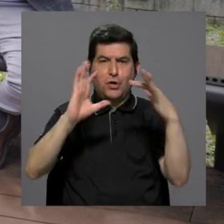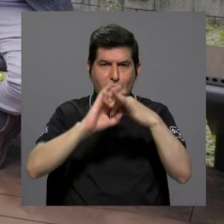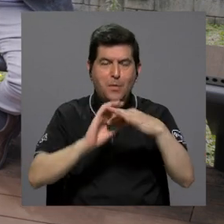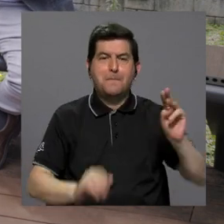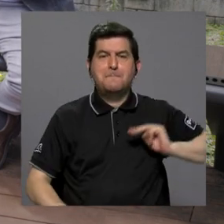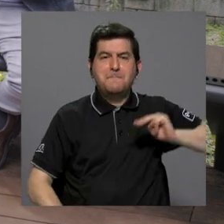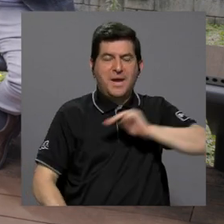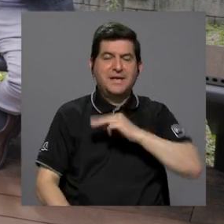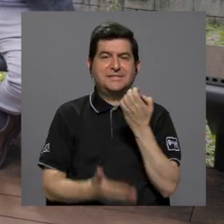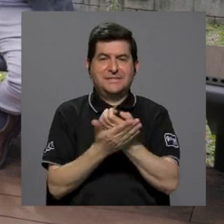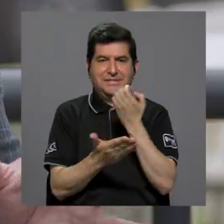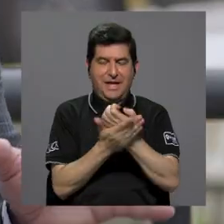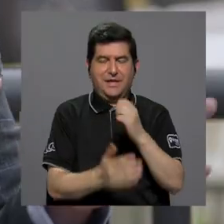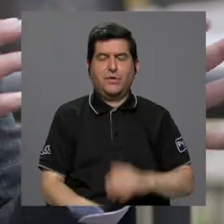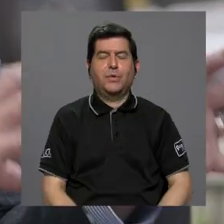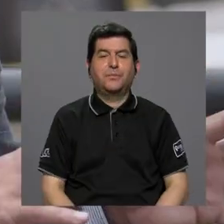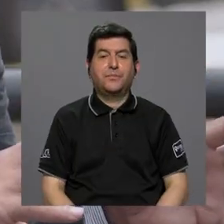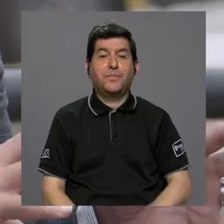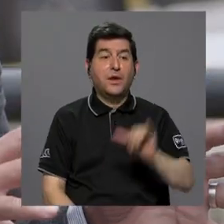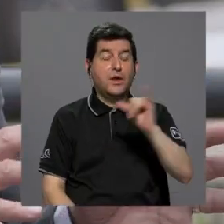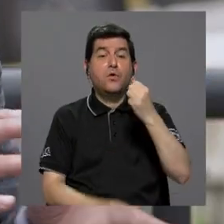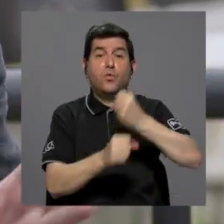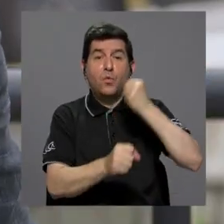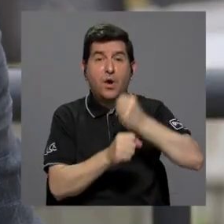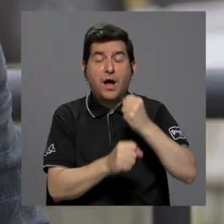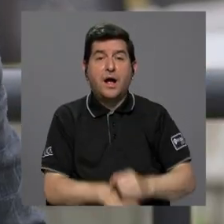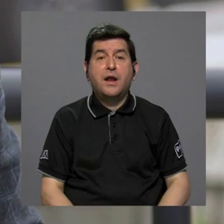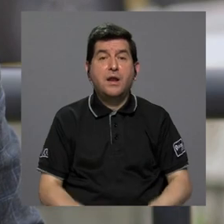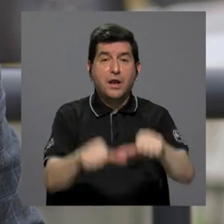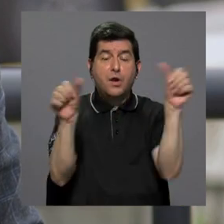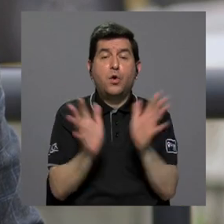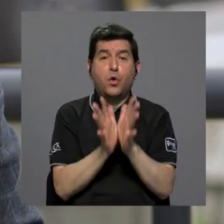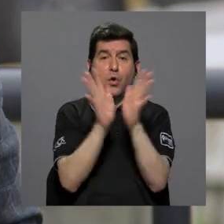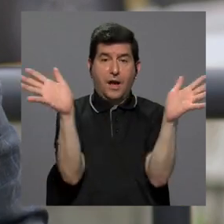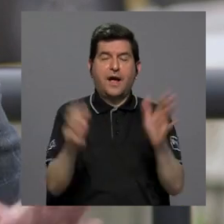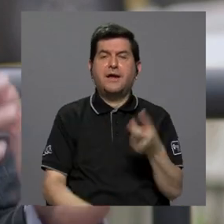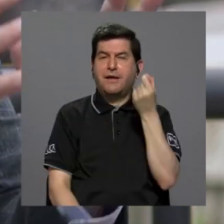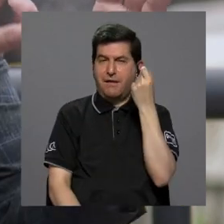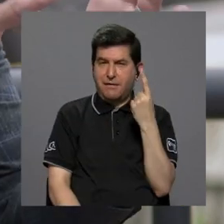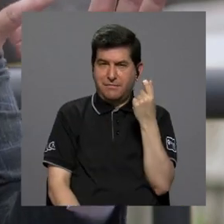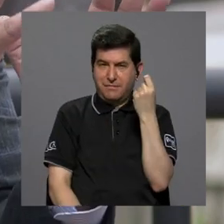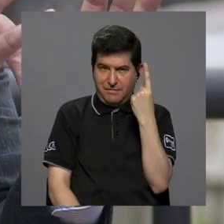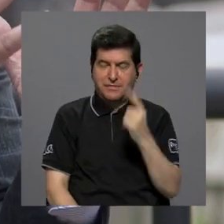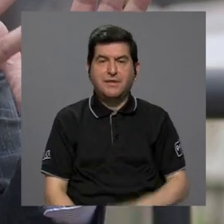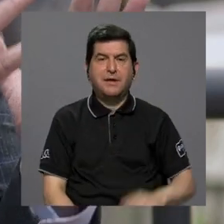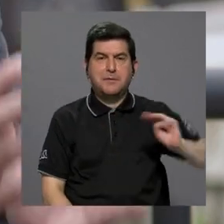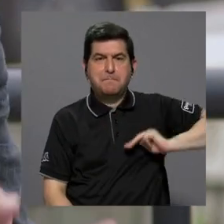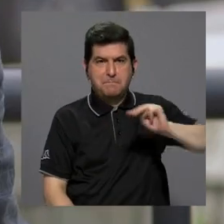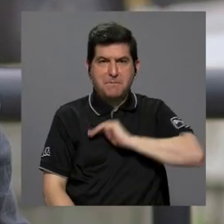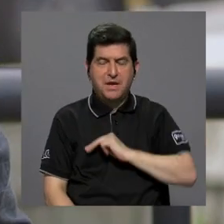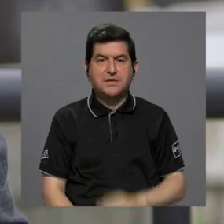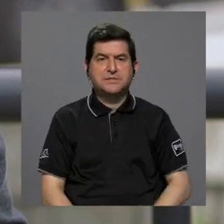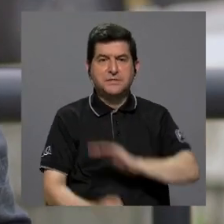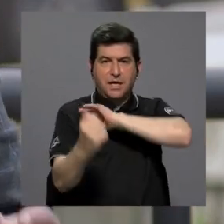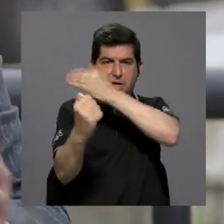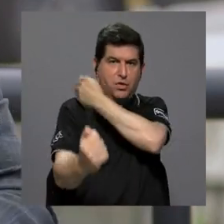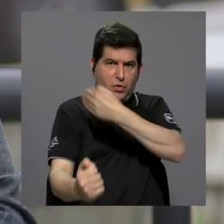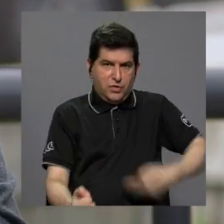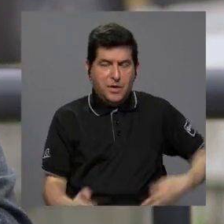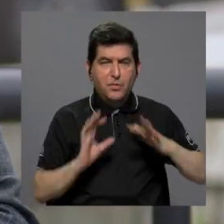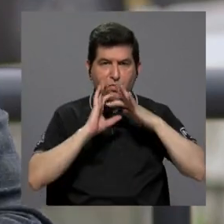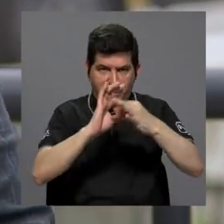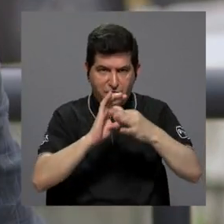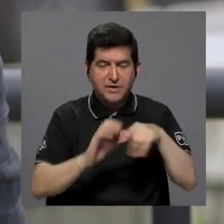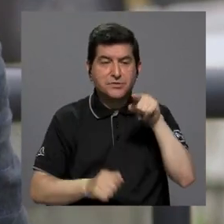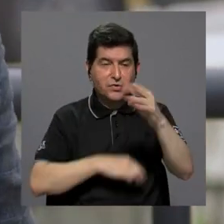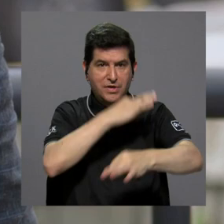coordinación con el Ministerio de Economía. Y también queremos trabajar con el sector público, entiéndase los ministerios del ejecutivo que tienen